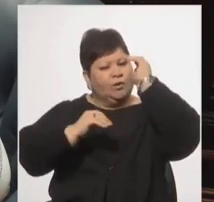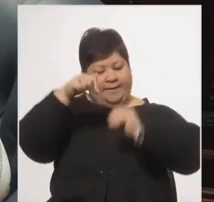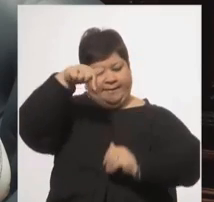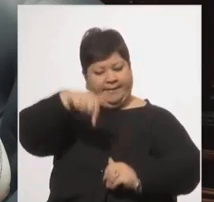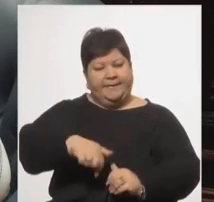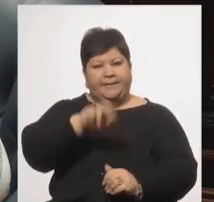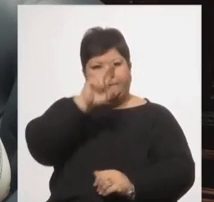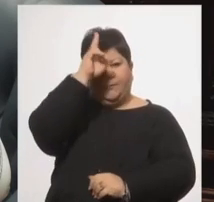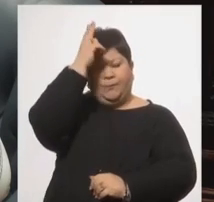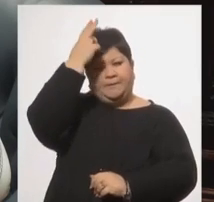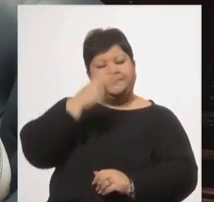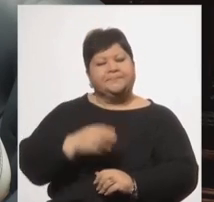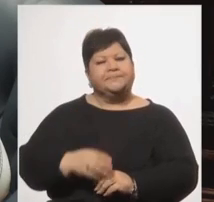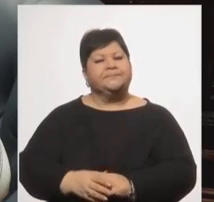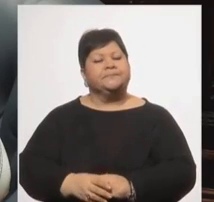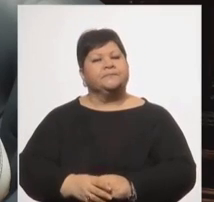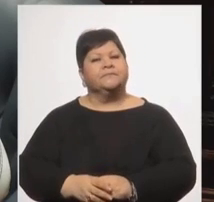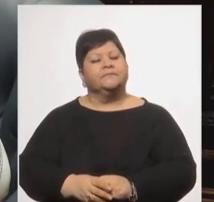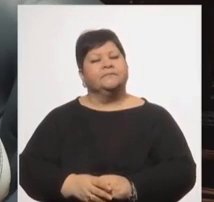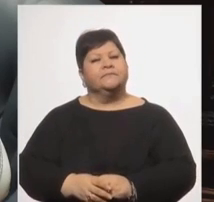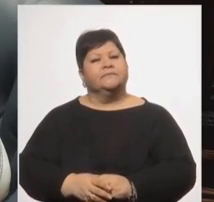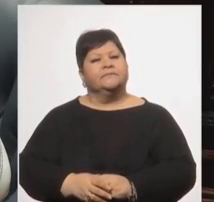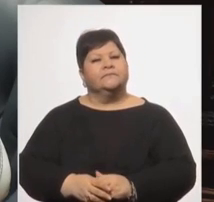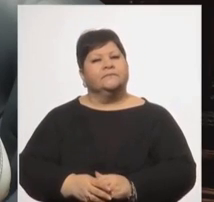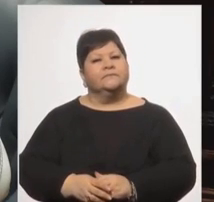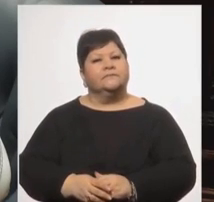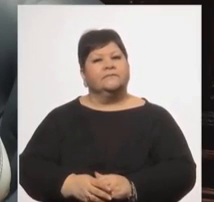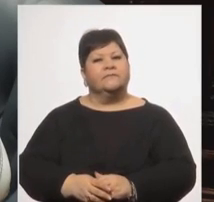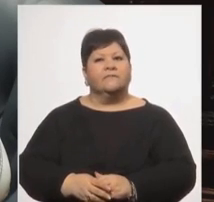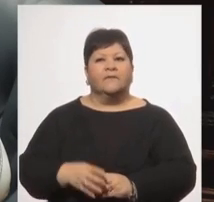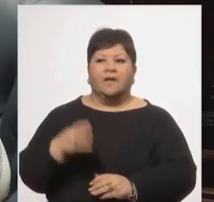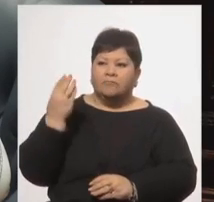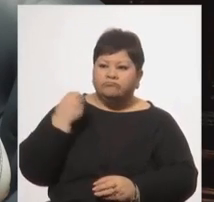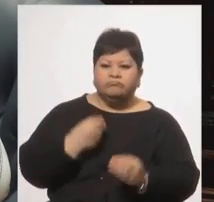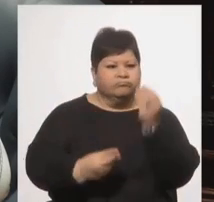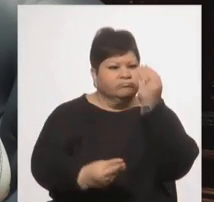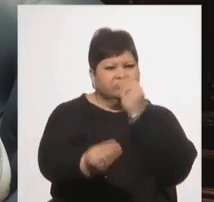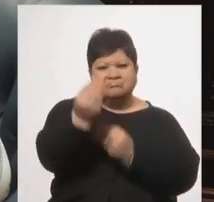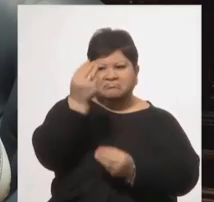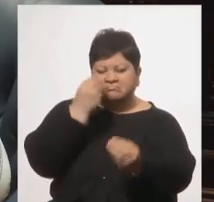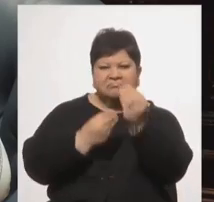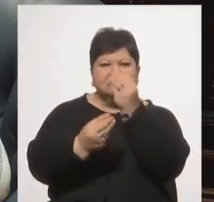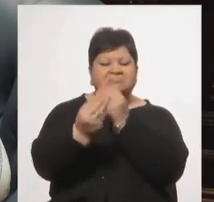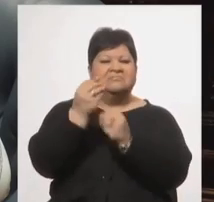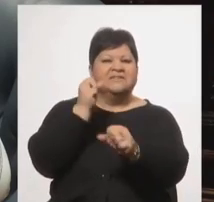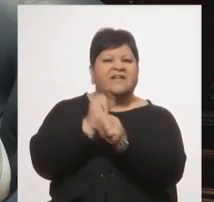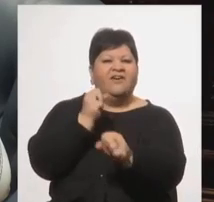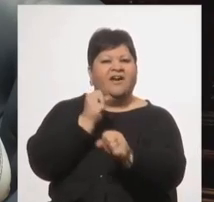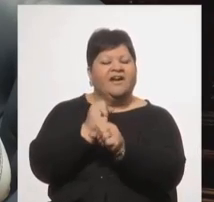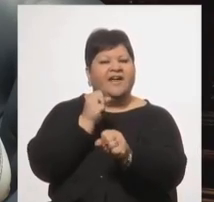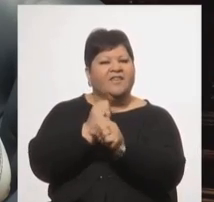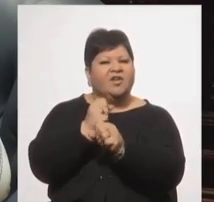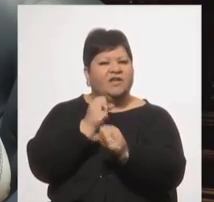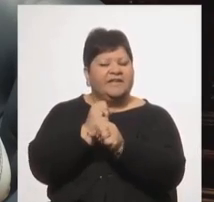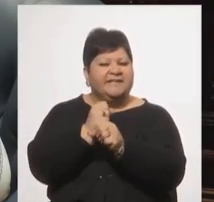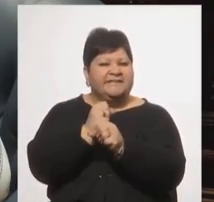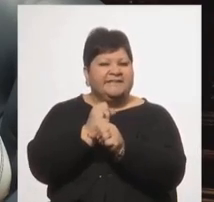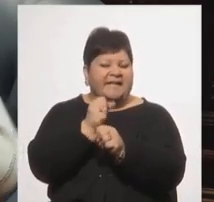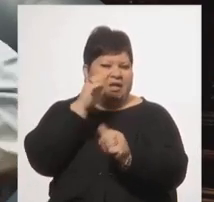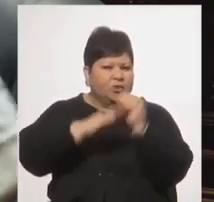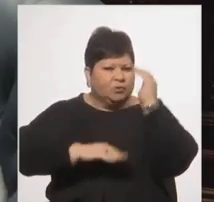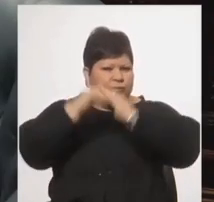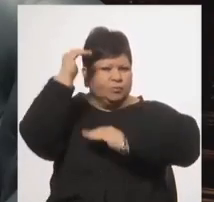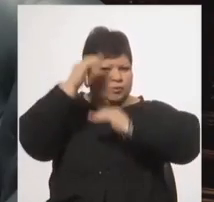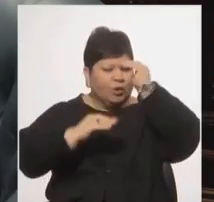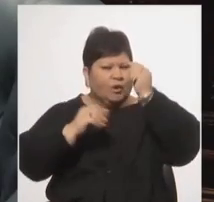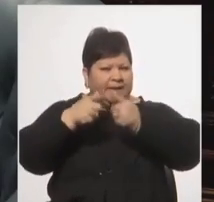y aparecieron en ese congreso trabajadores de la construcción del Japón, de todas